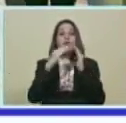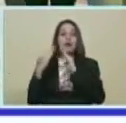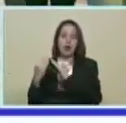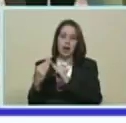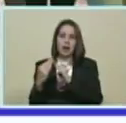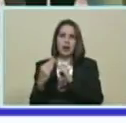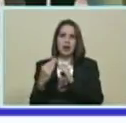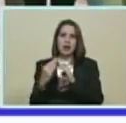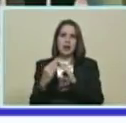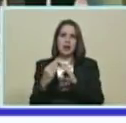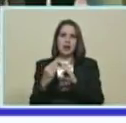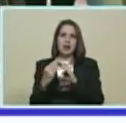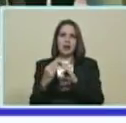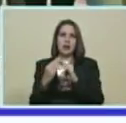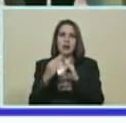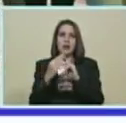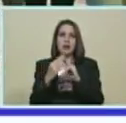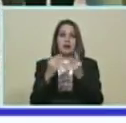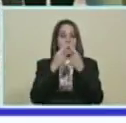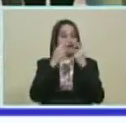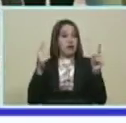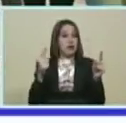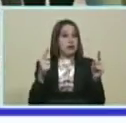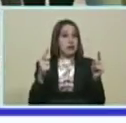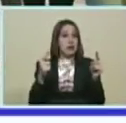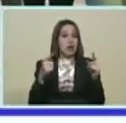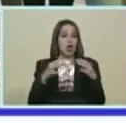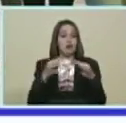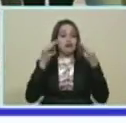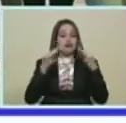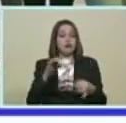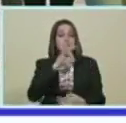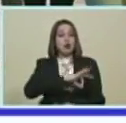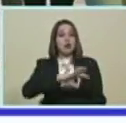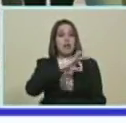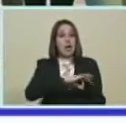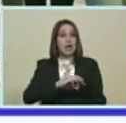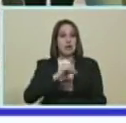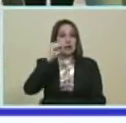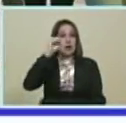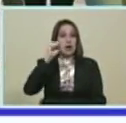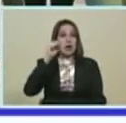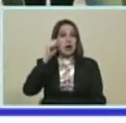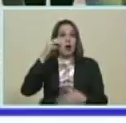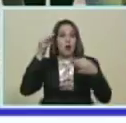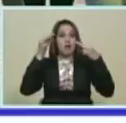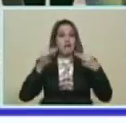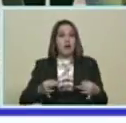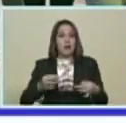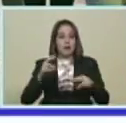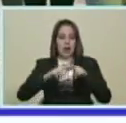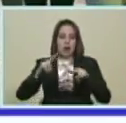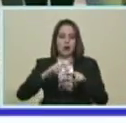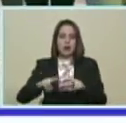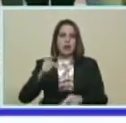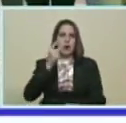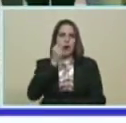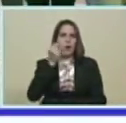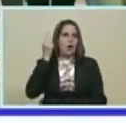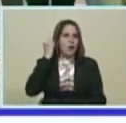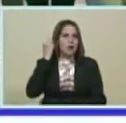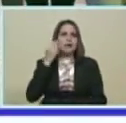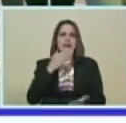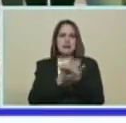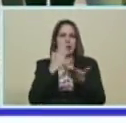De la economía Alternativa De la economía Socialista Ahí están los uniformes Para nuestros niños Y niñas Pensándolo todo